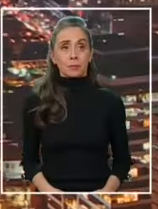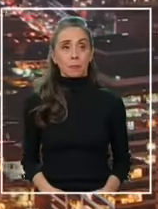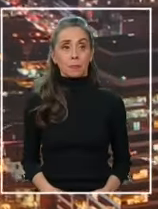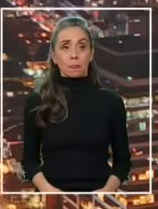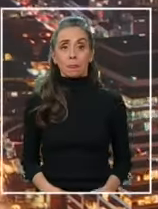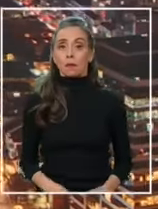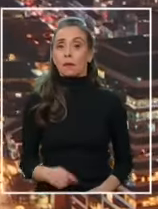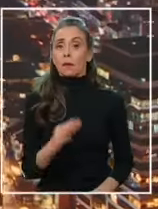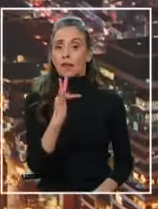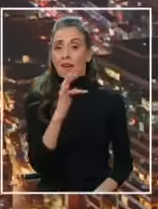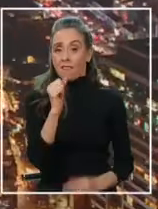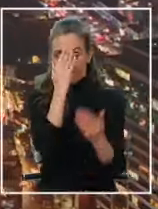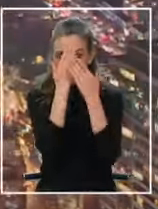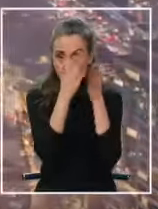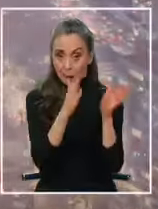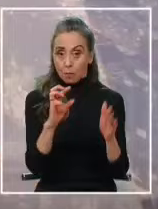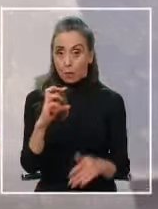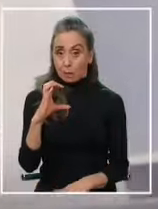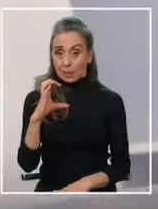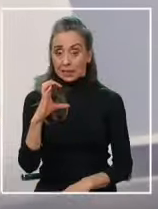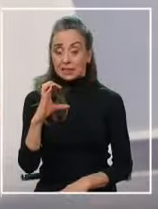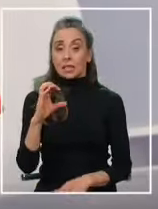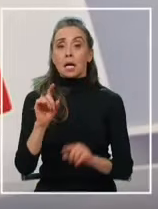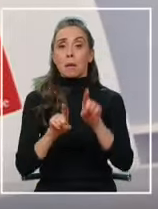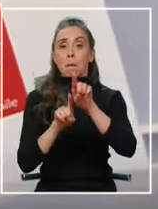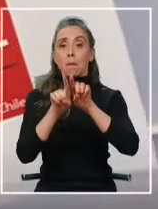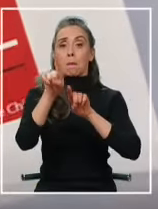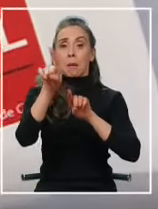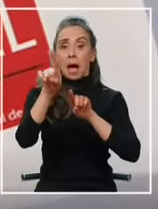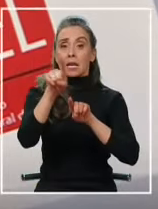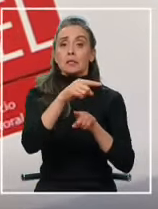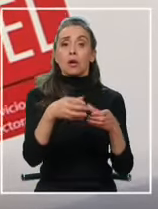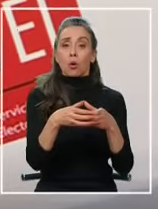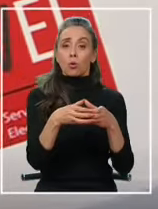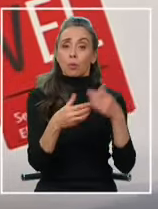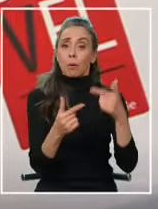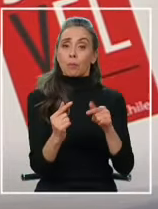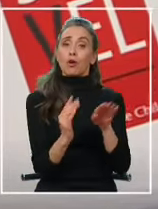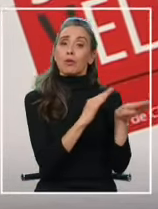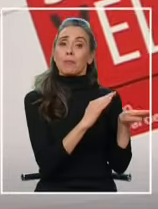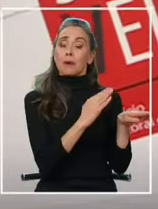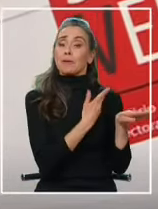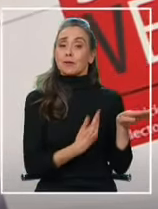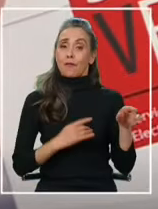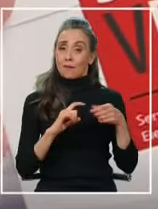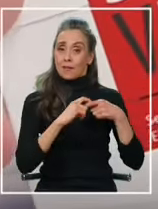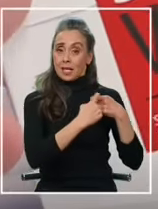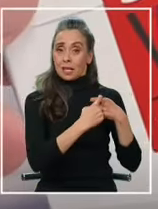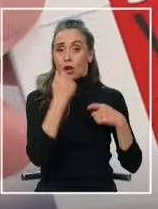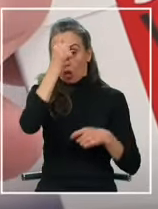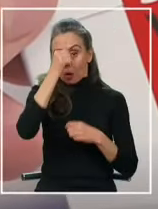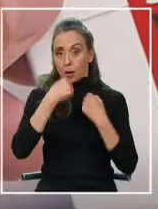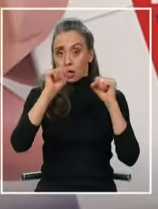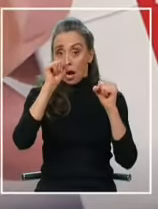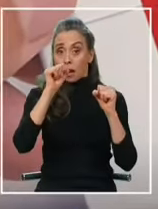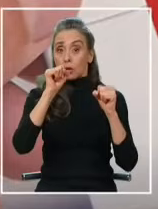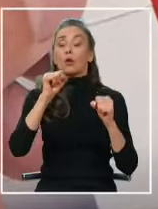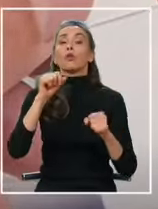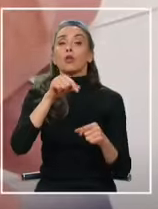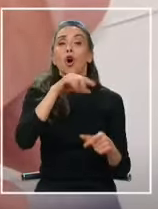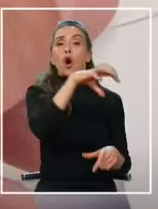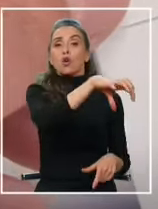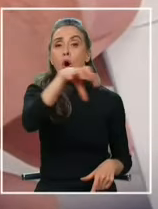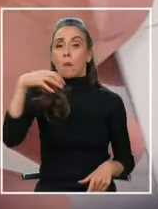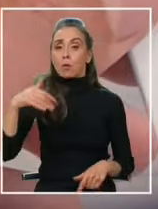Bueno, el Frente Amplio y el Partido Comunista sacaron ventaja en el oficialismo en las elecciones de este domingo tras lograr triunfos en emblemáticas comunes.